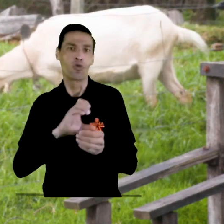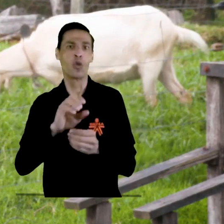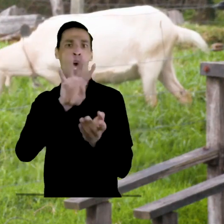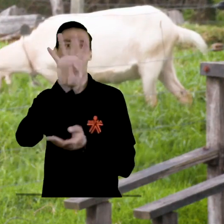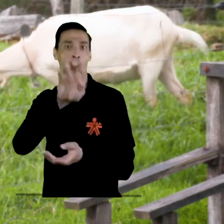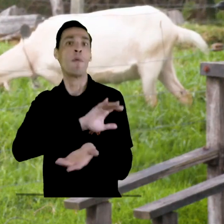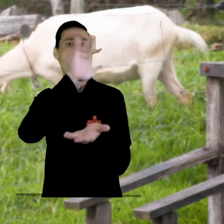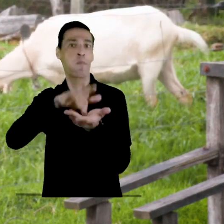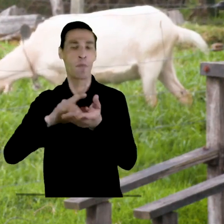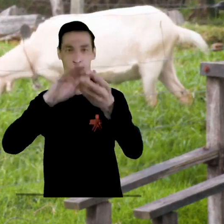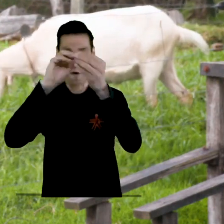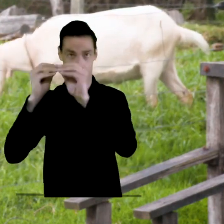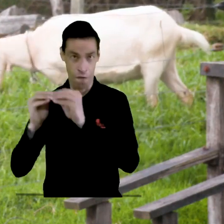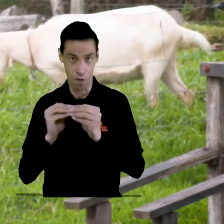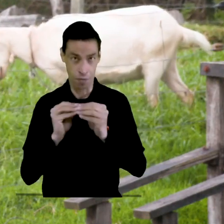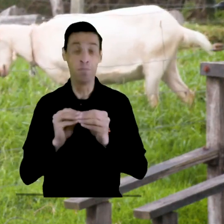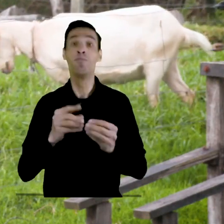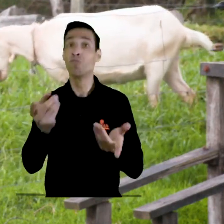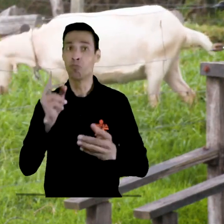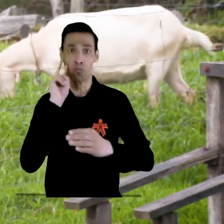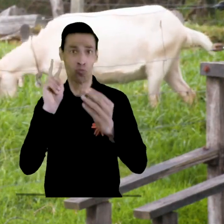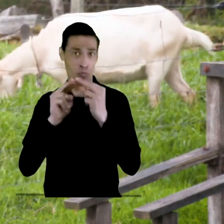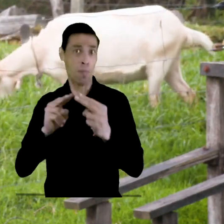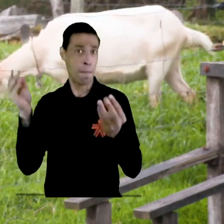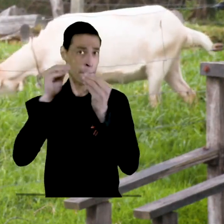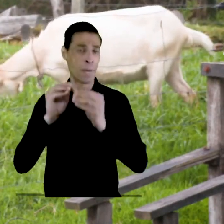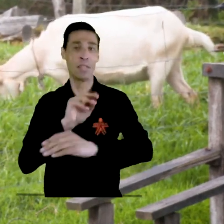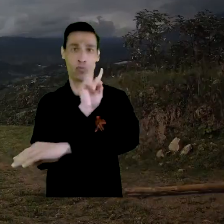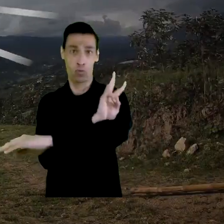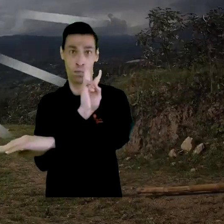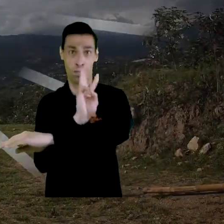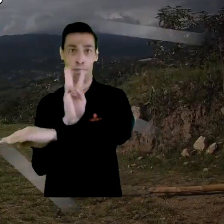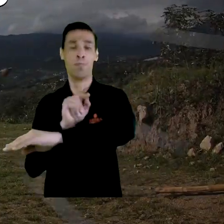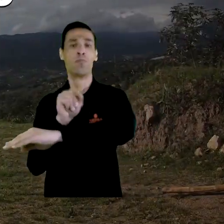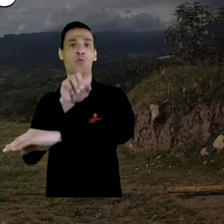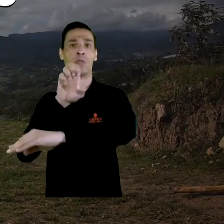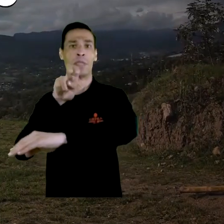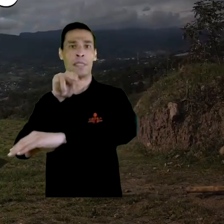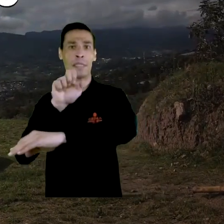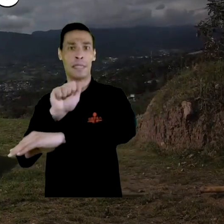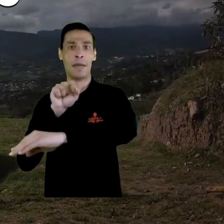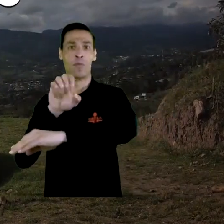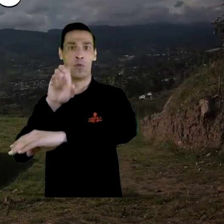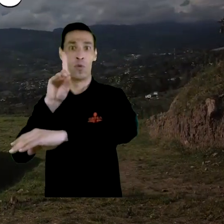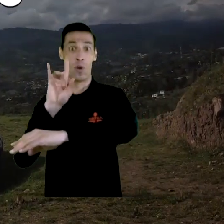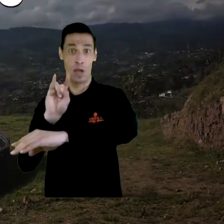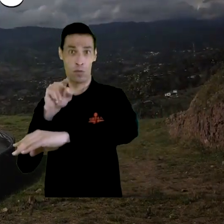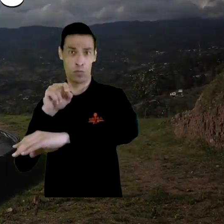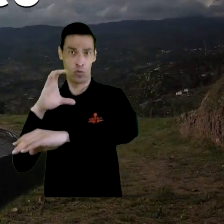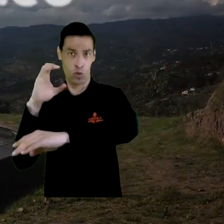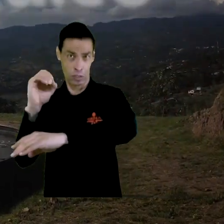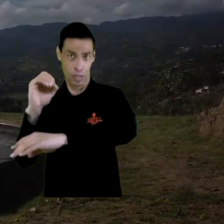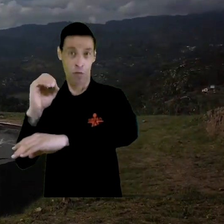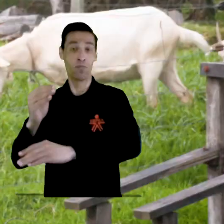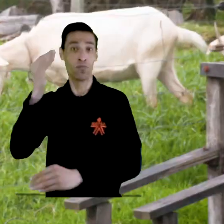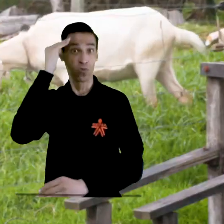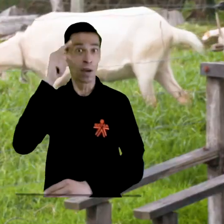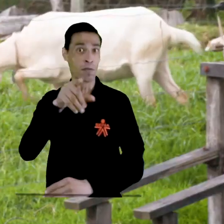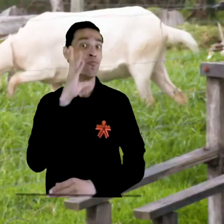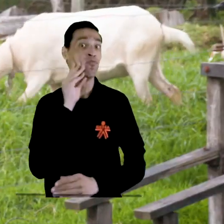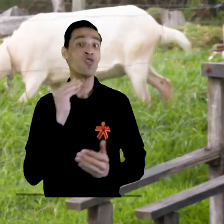ciudades de manera presencial. Para más información y conocer todos los requisitos, visita www.cena.edu.com